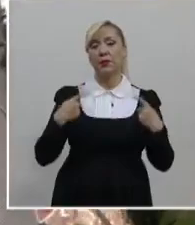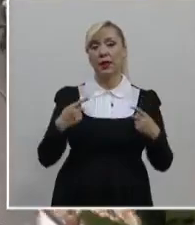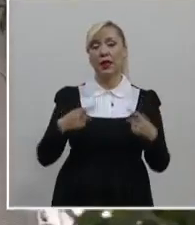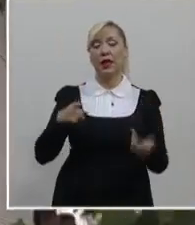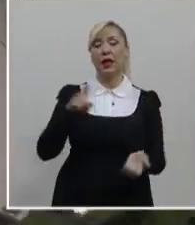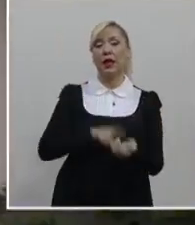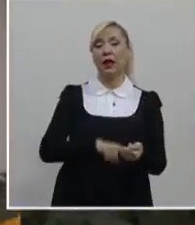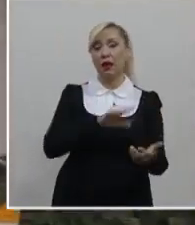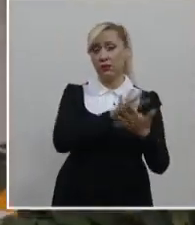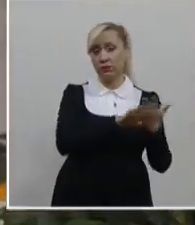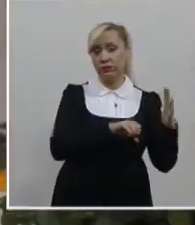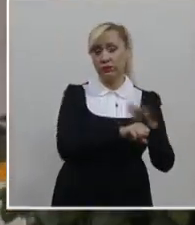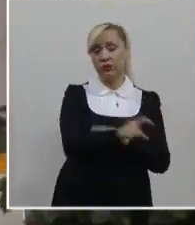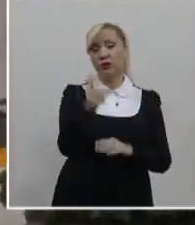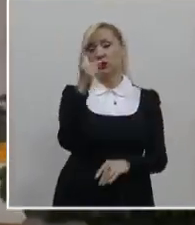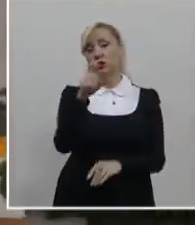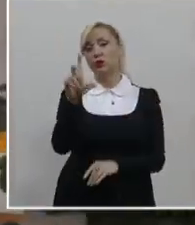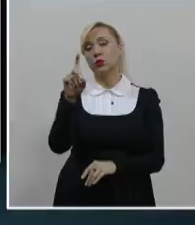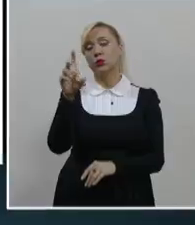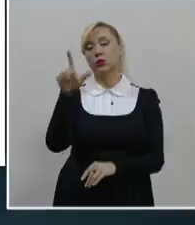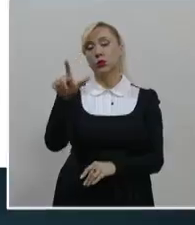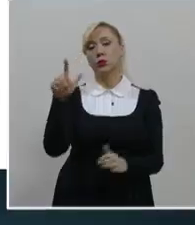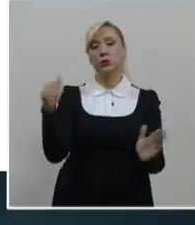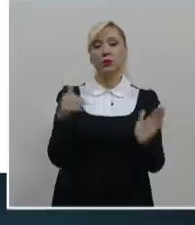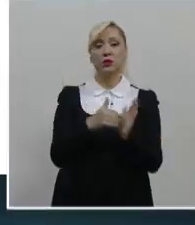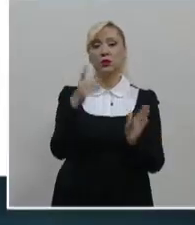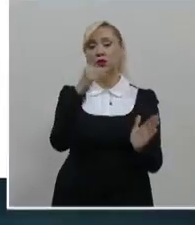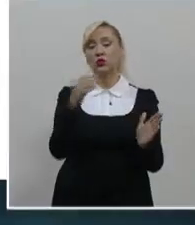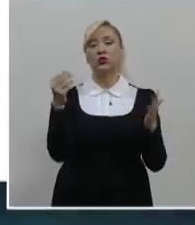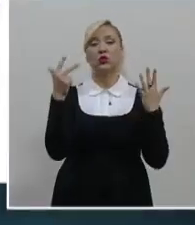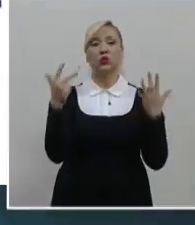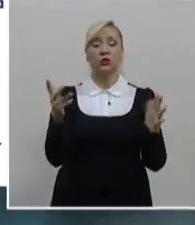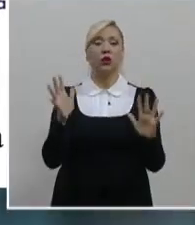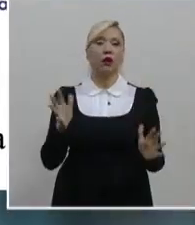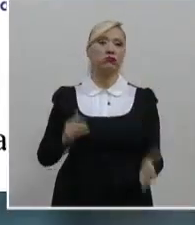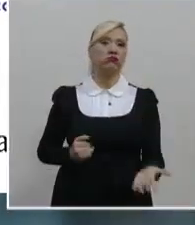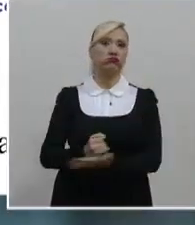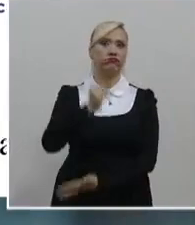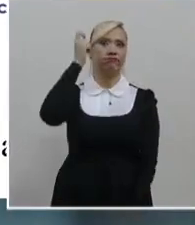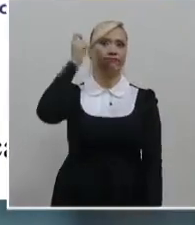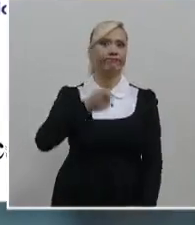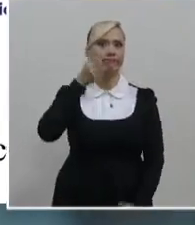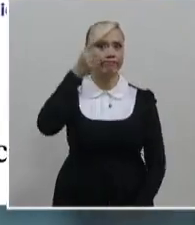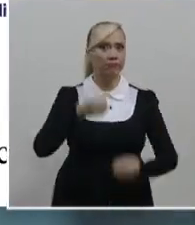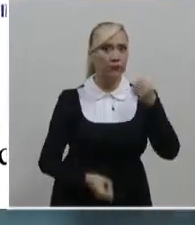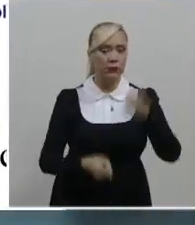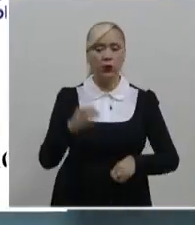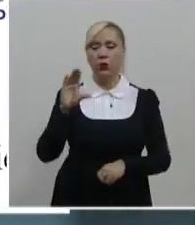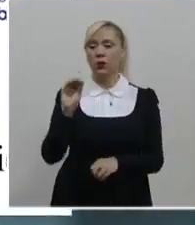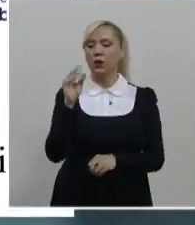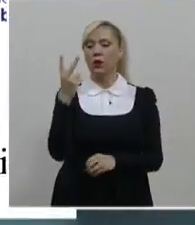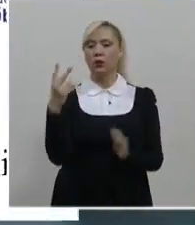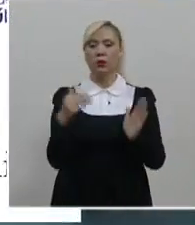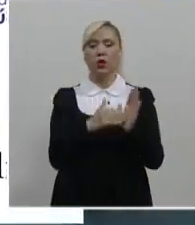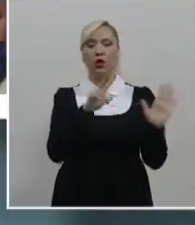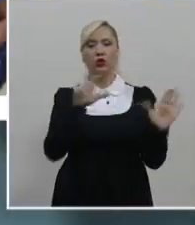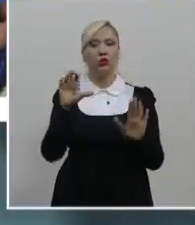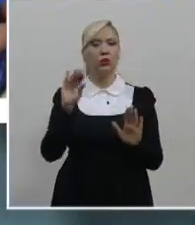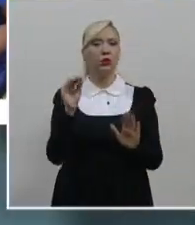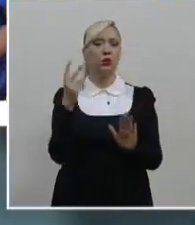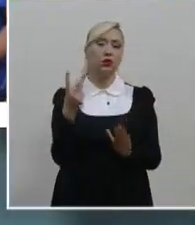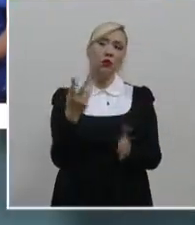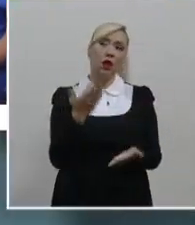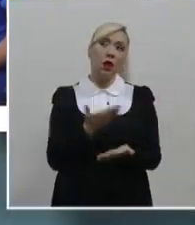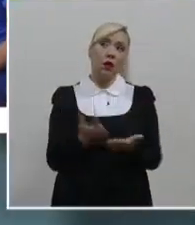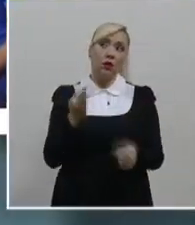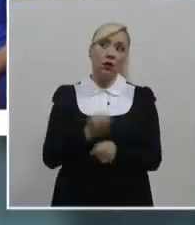encuentran en prisión, 137 mil 108 han sido sentenciadas y 92 mil 892 están bajo